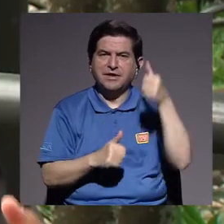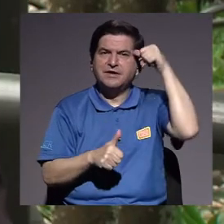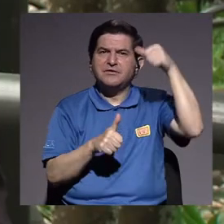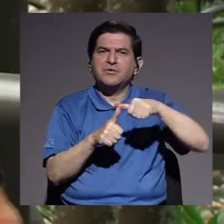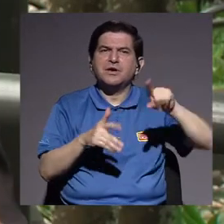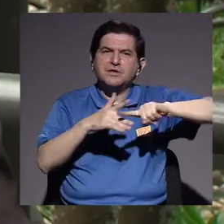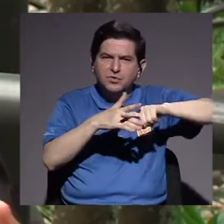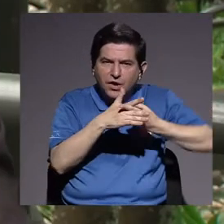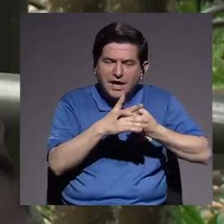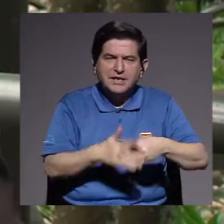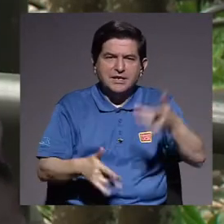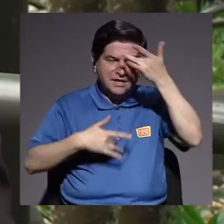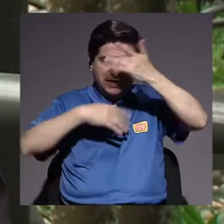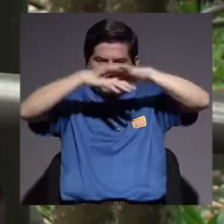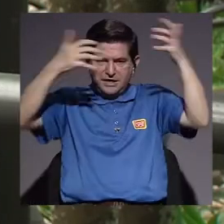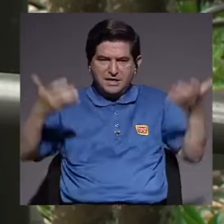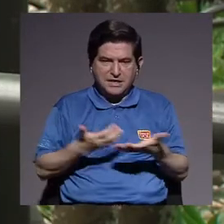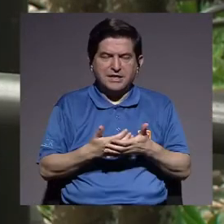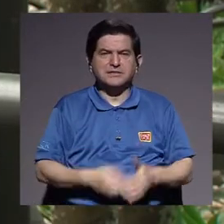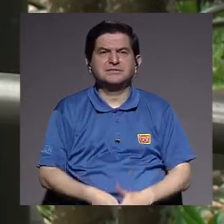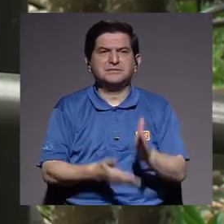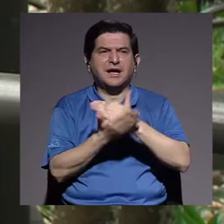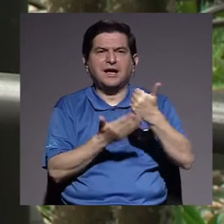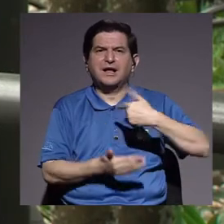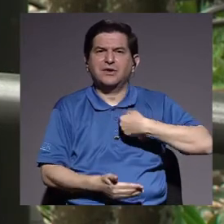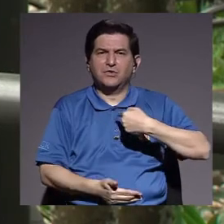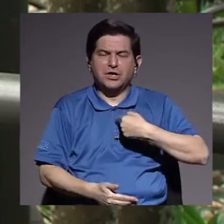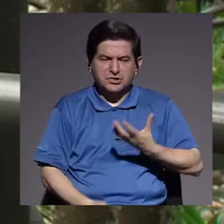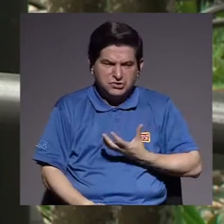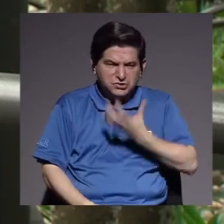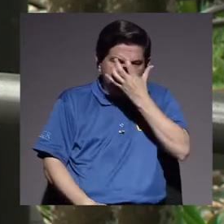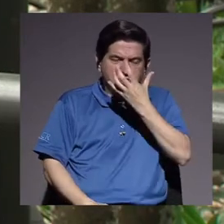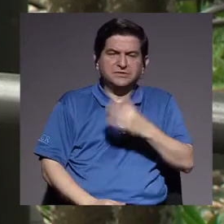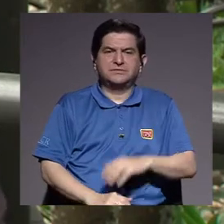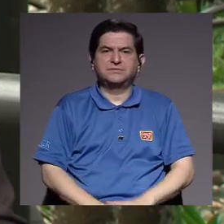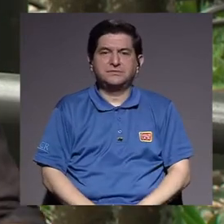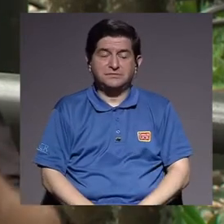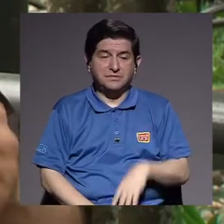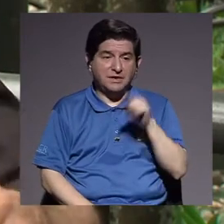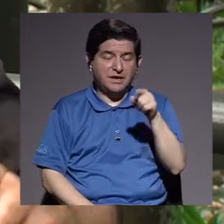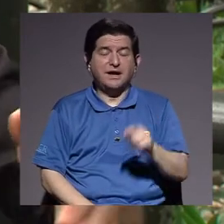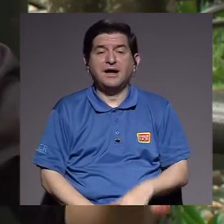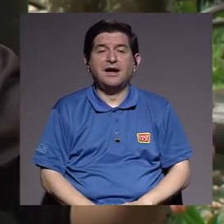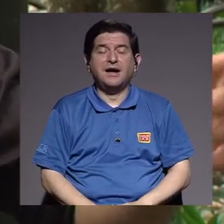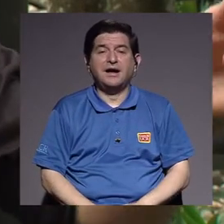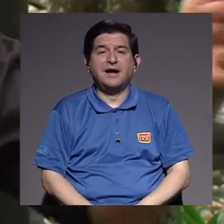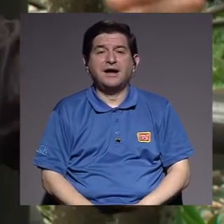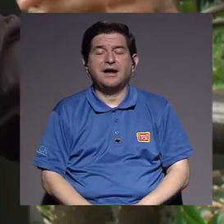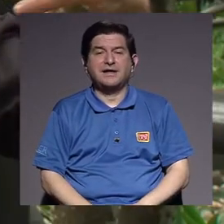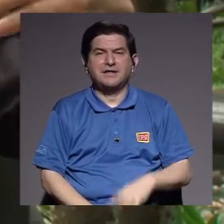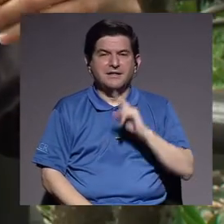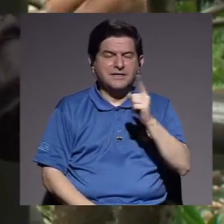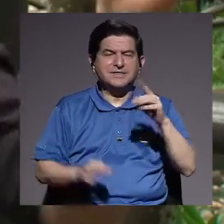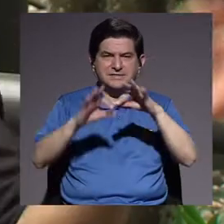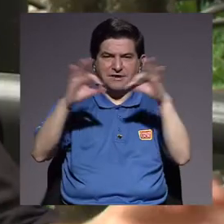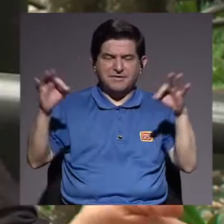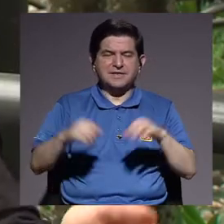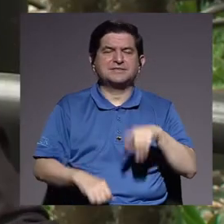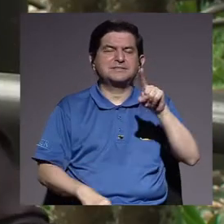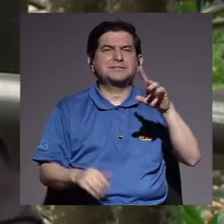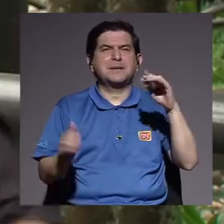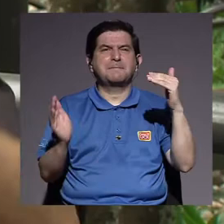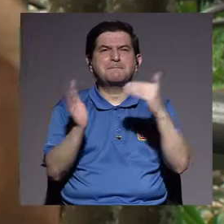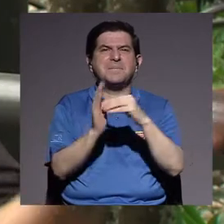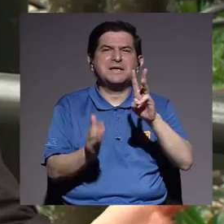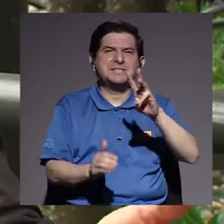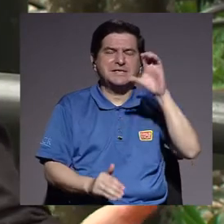principio de la pandemia a me llegaba un meme que de repente me causaba como cierto enojo, que era este de Shakespeare en la pandemia de 1600 y